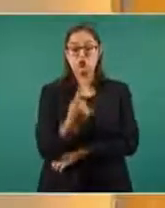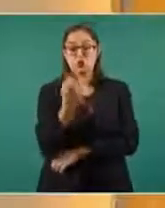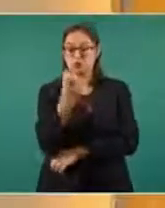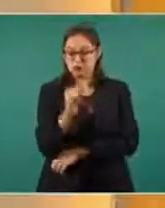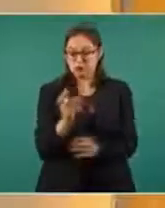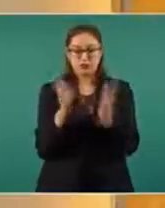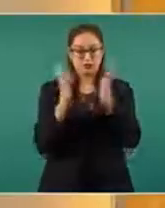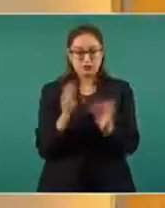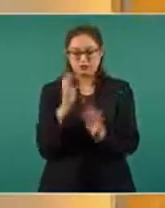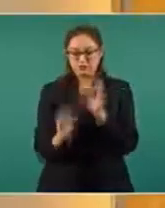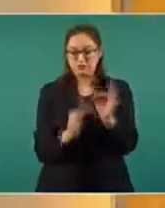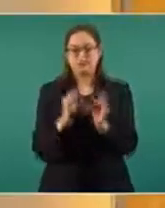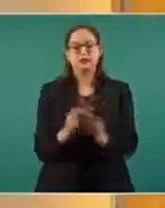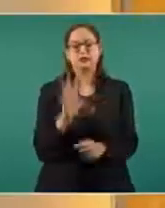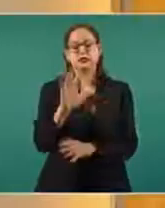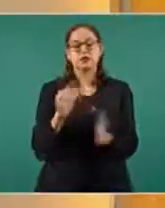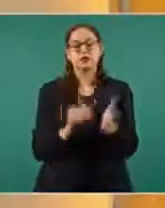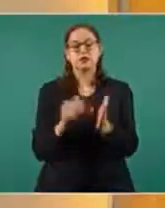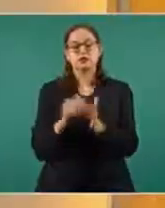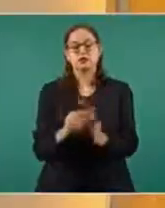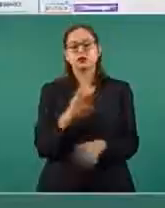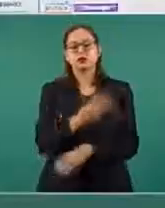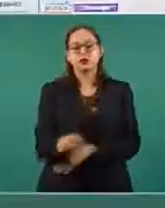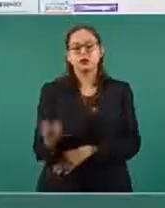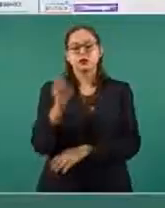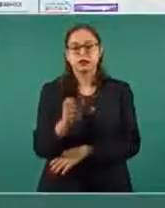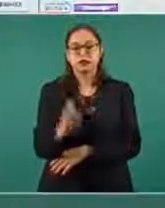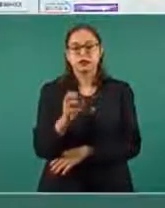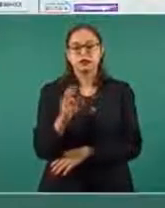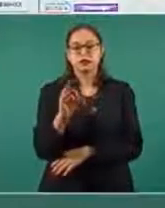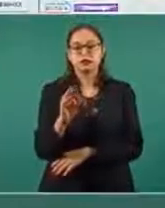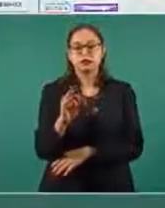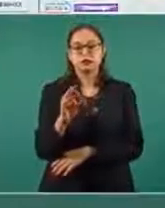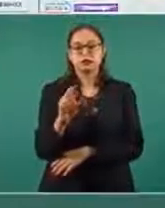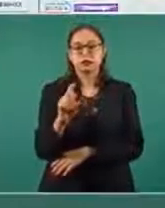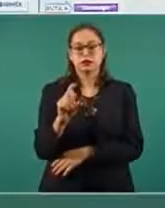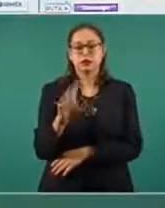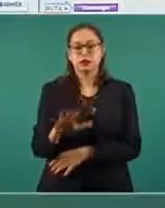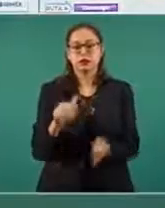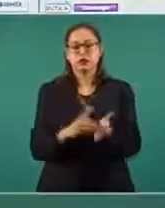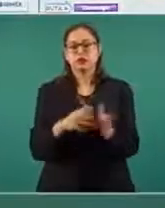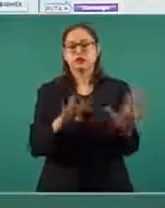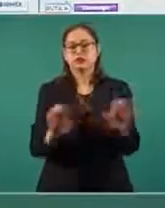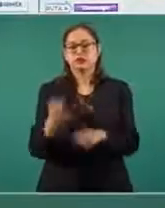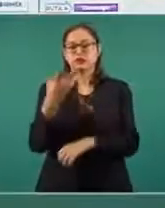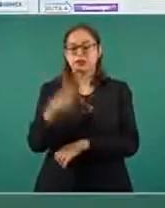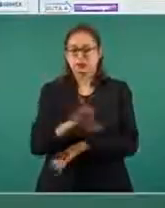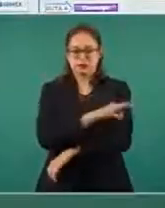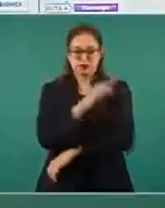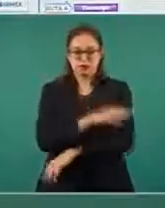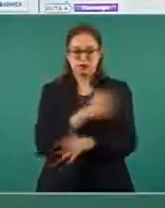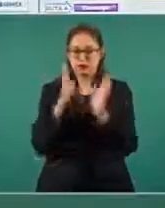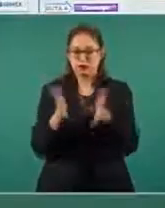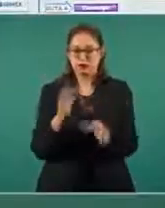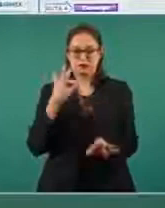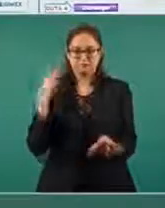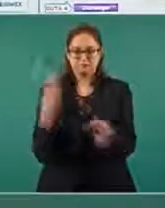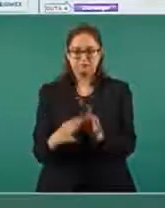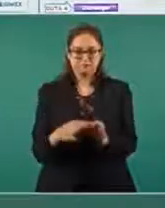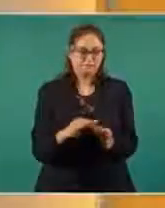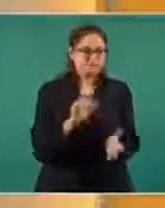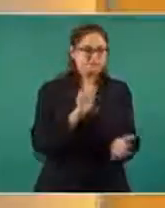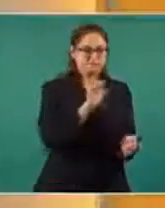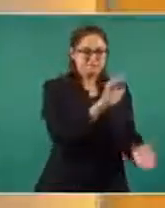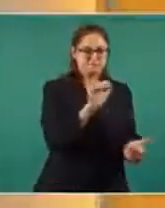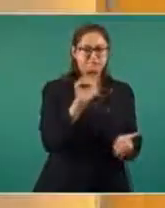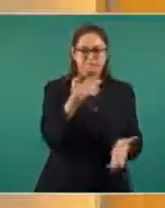.334.910 dosis. Estas dosis se distribuyeron el día jueves